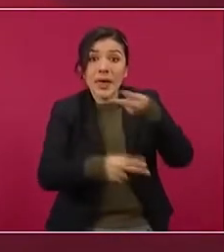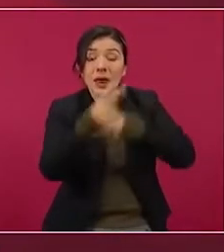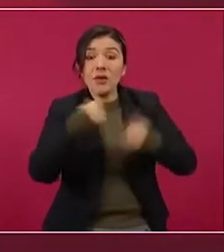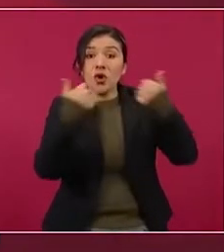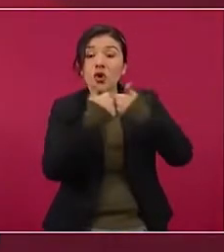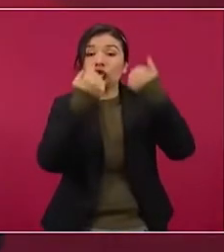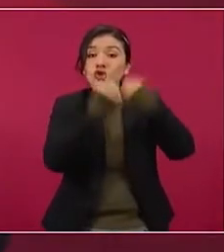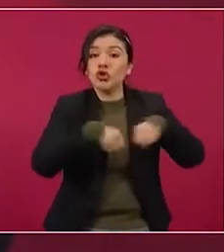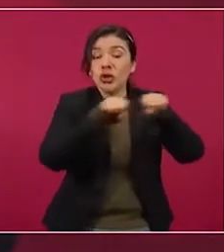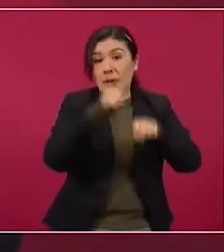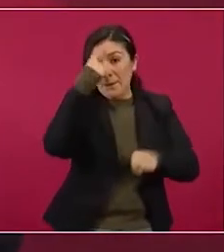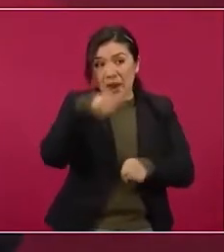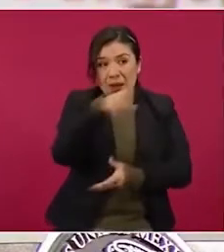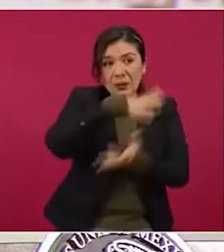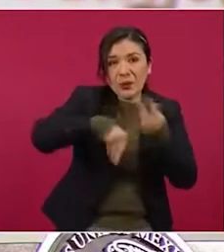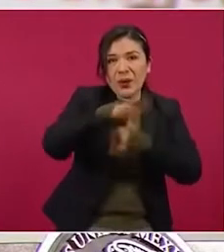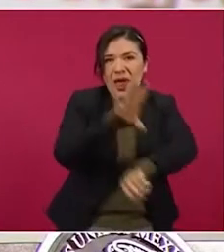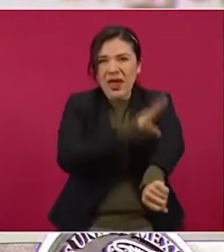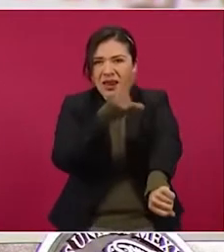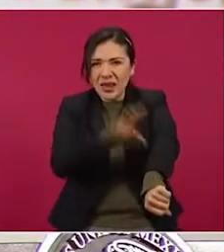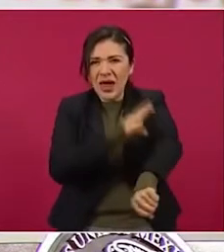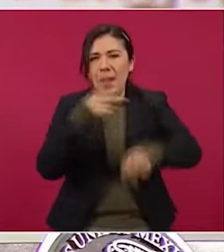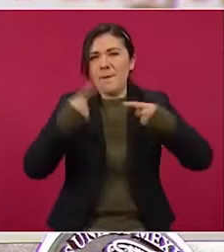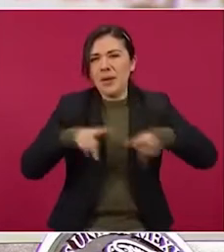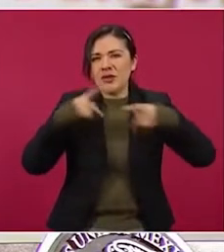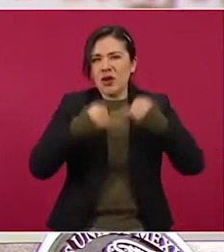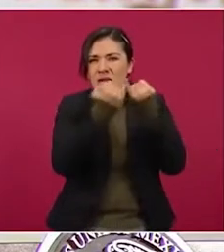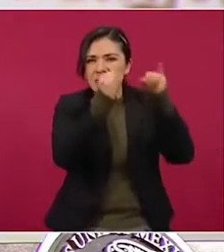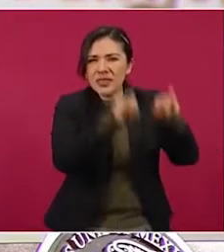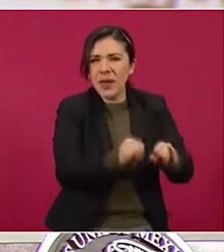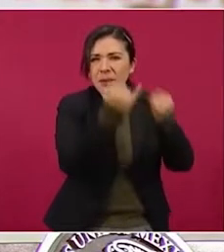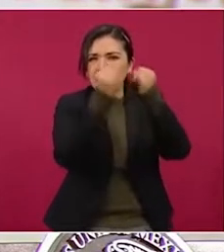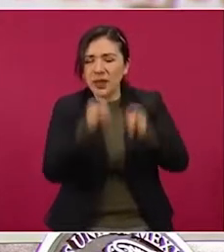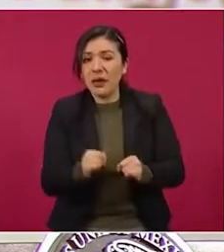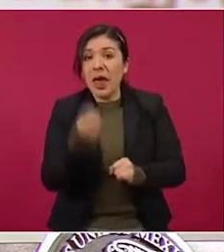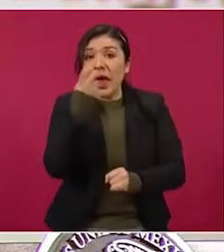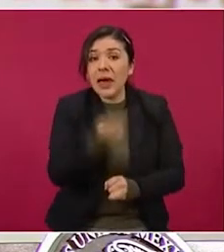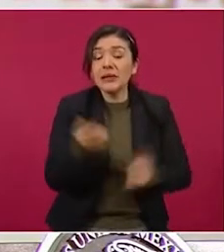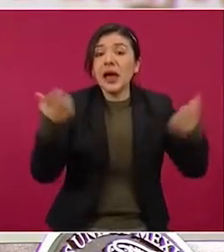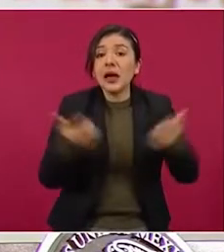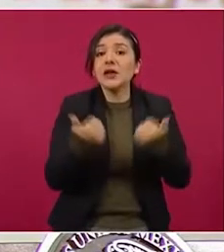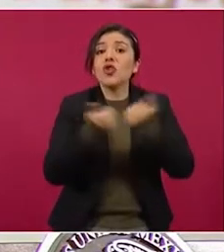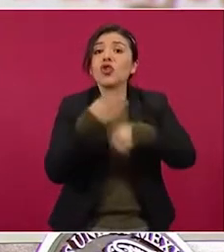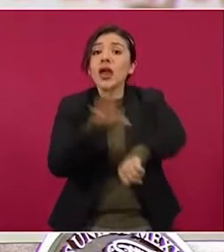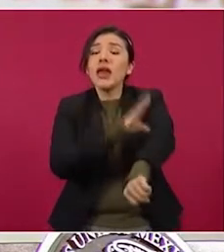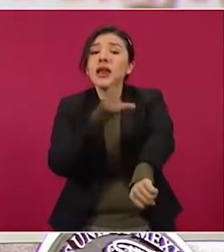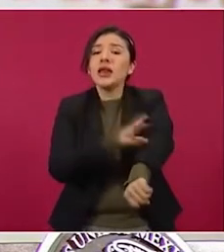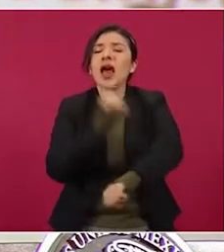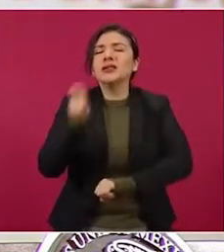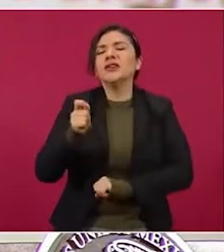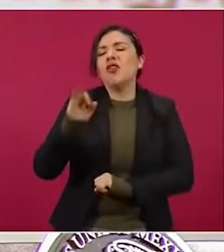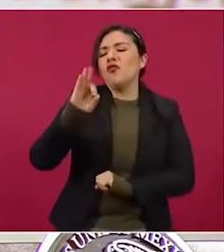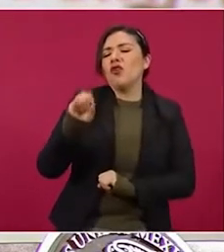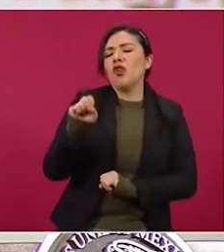sociedades de autoabasto y los productores independientes lo hacen con energía fósil